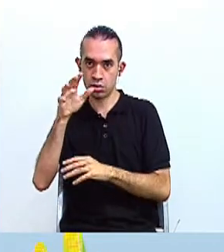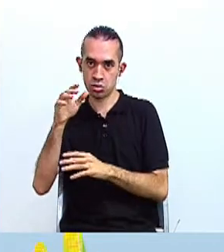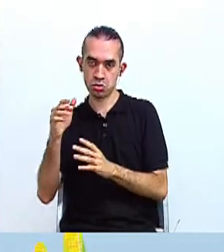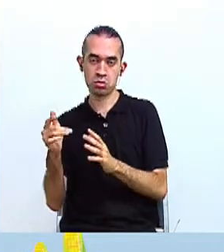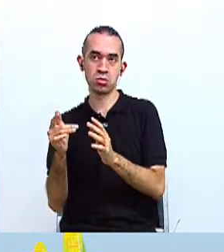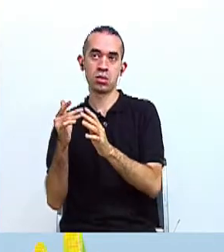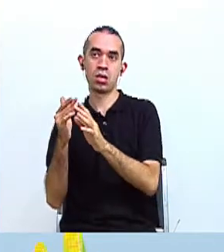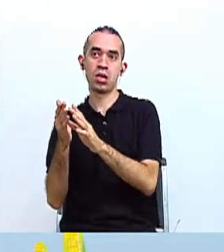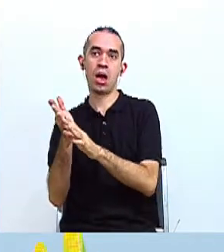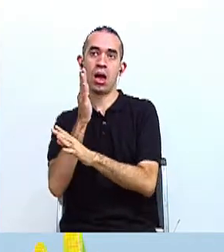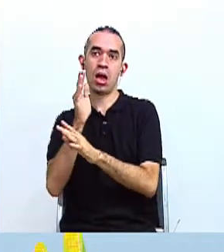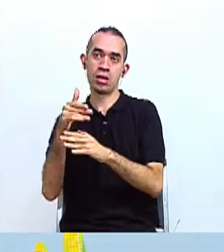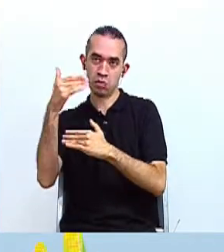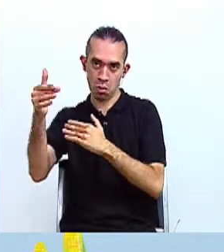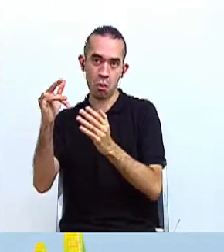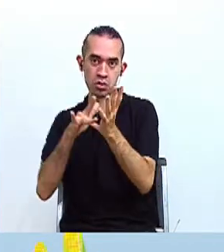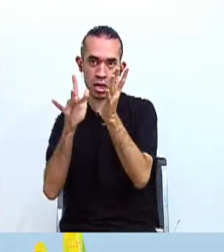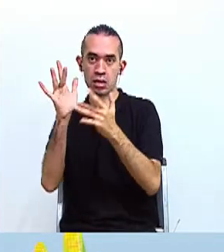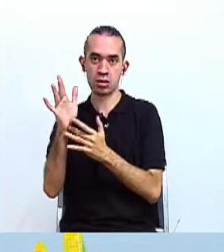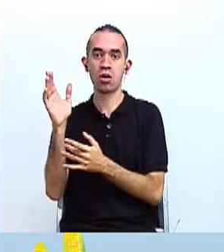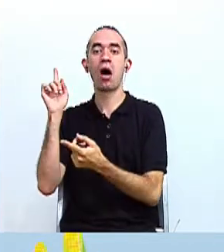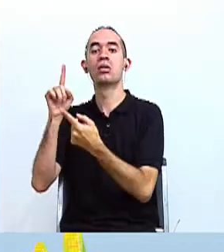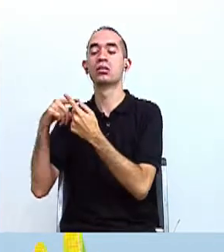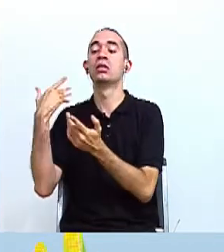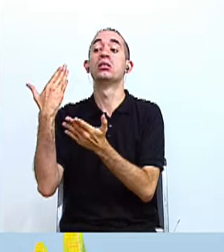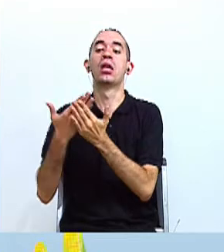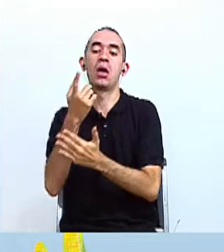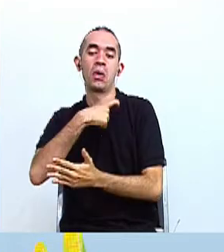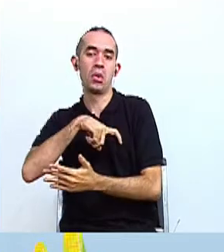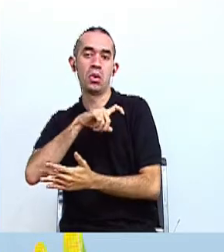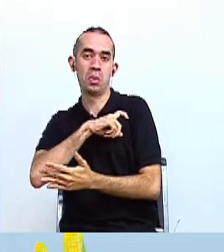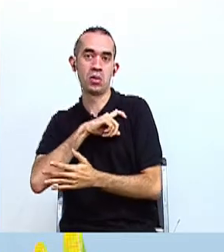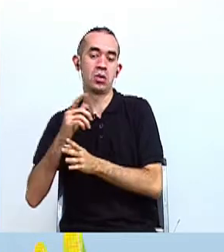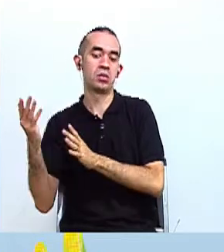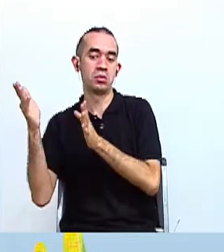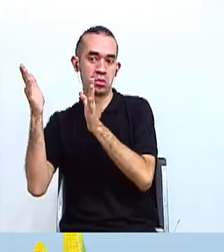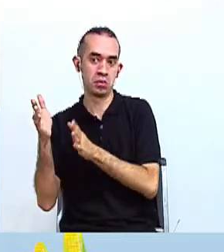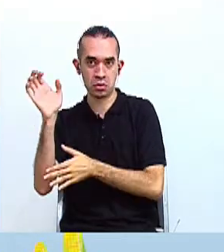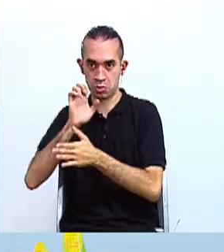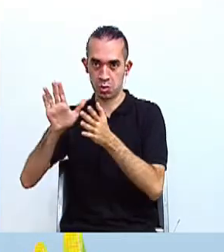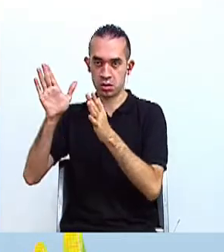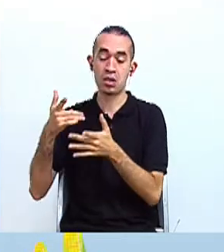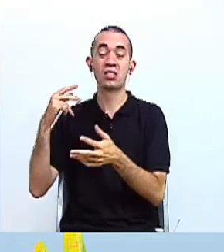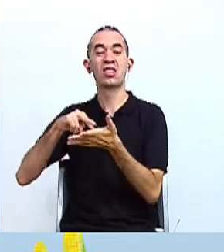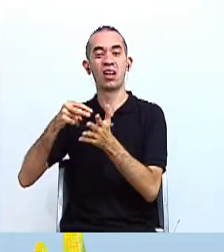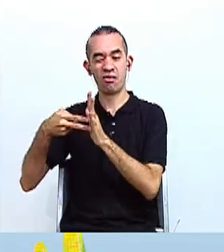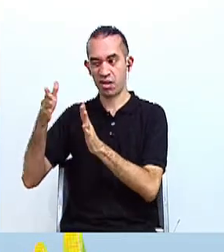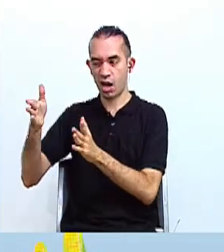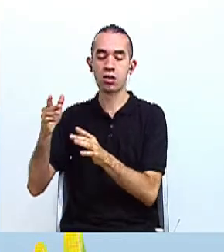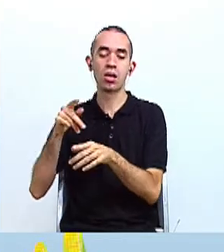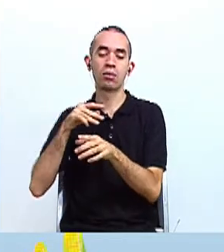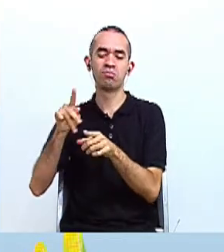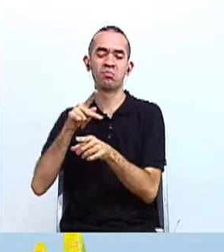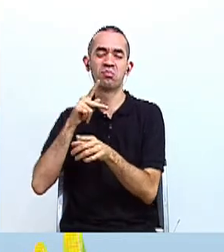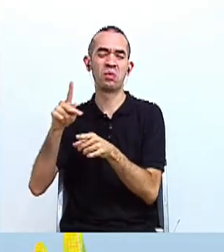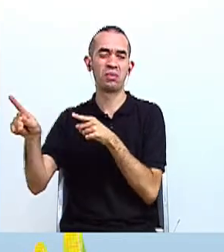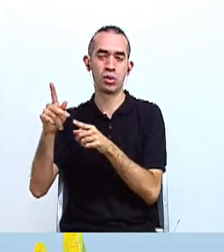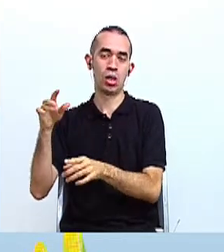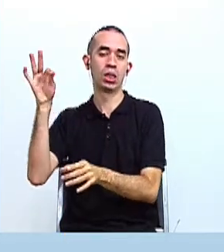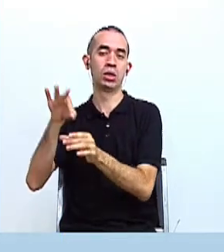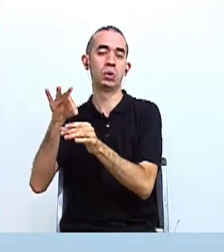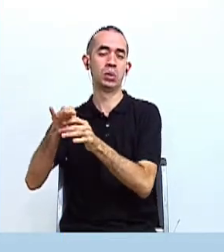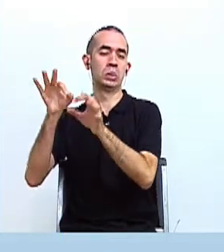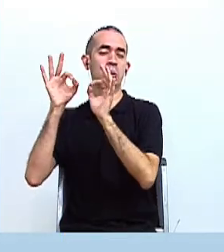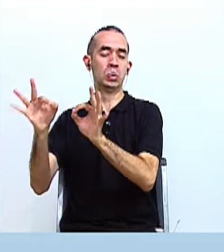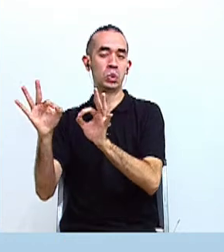suficientemente bien perfeccionadas como para que la cultura fuera totalmente sedentaria. Así entonces, nuestros indígenas